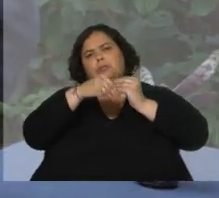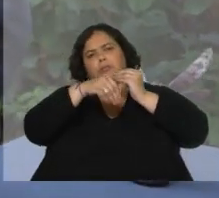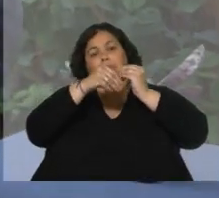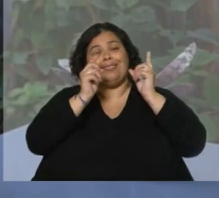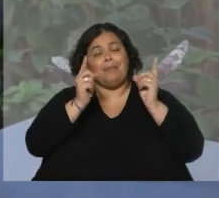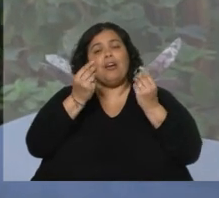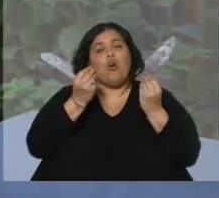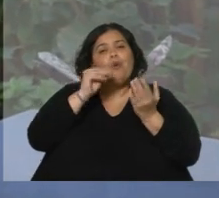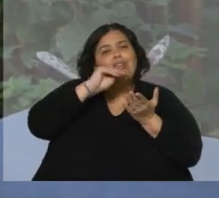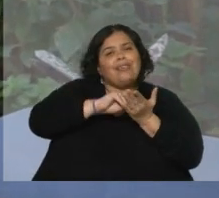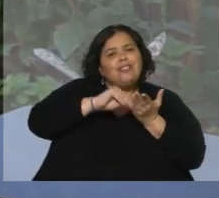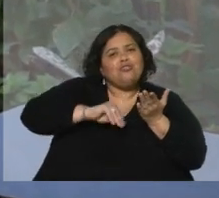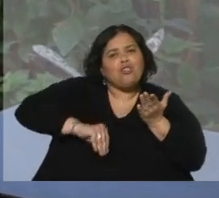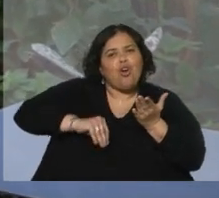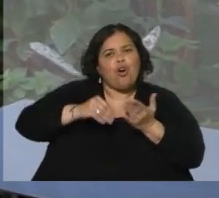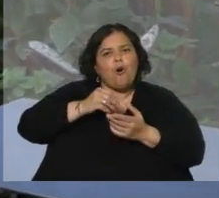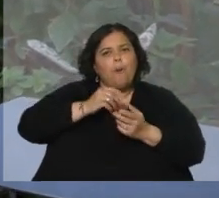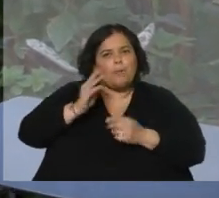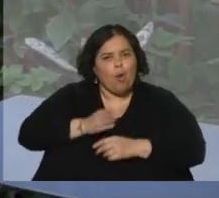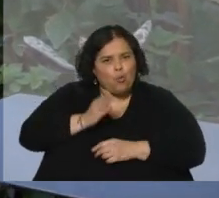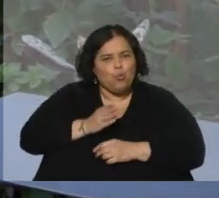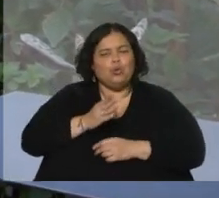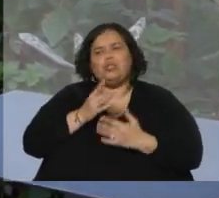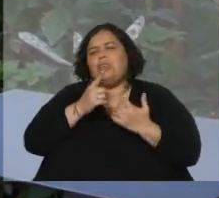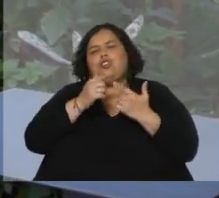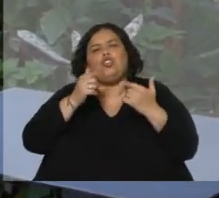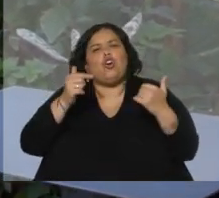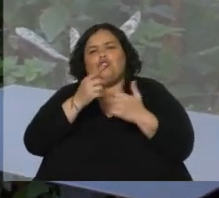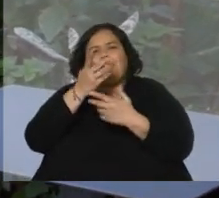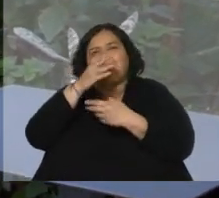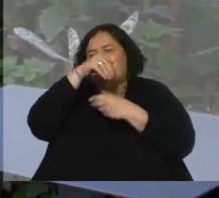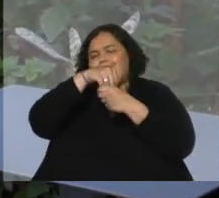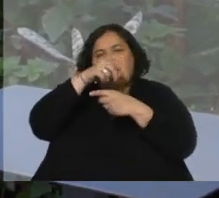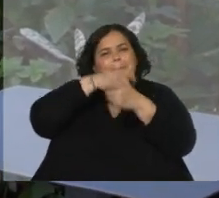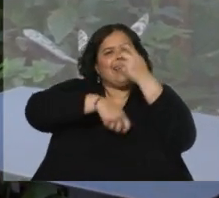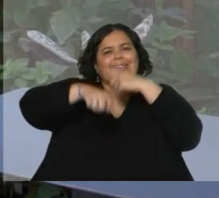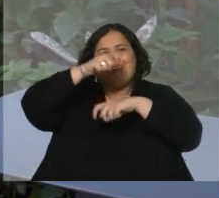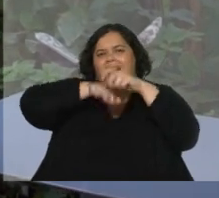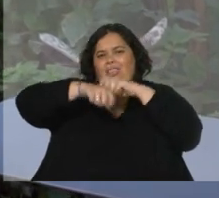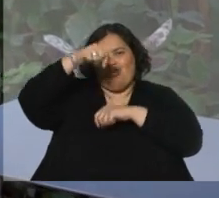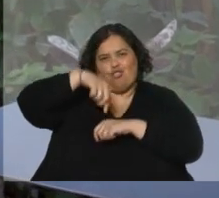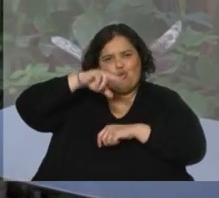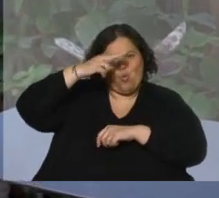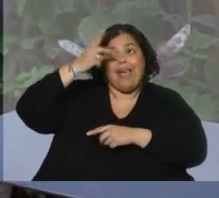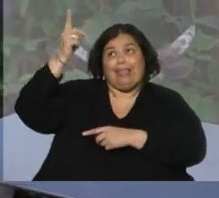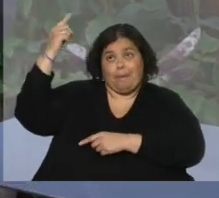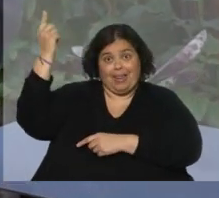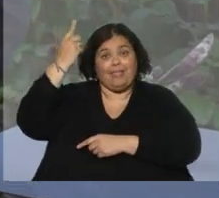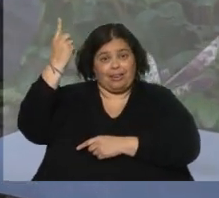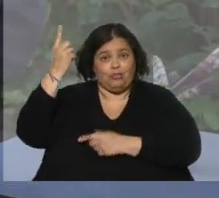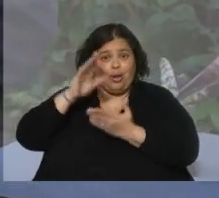productos y muchas cosas que tienen que ver con el formato de un mercado nacional e internacional de cannabis medicinal,